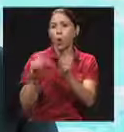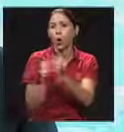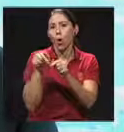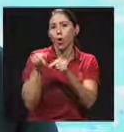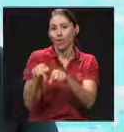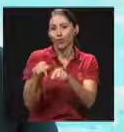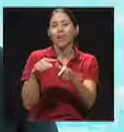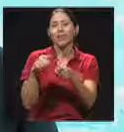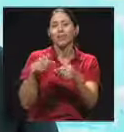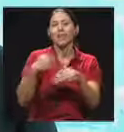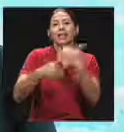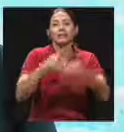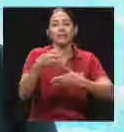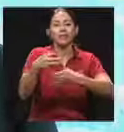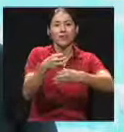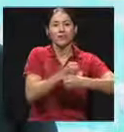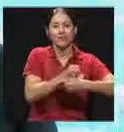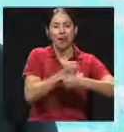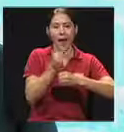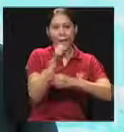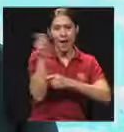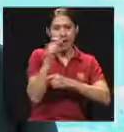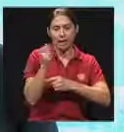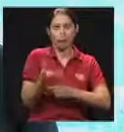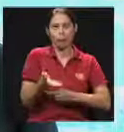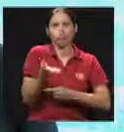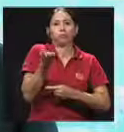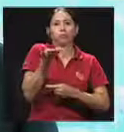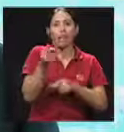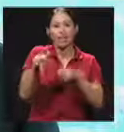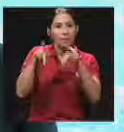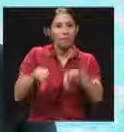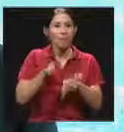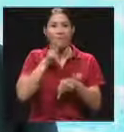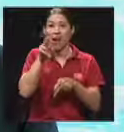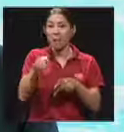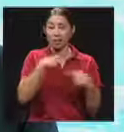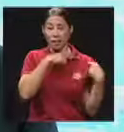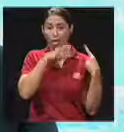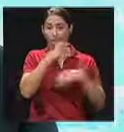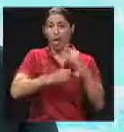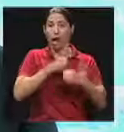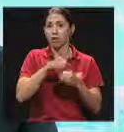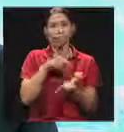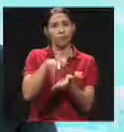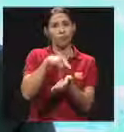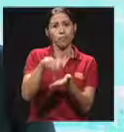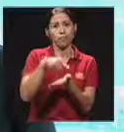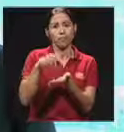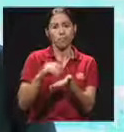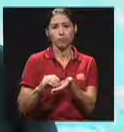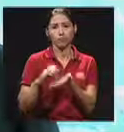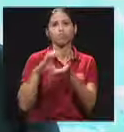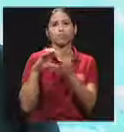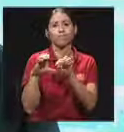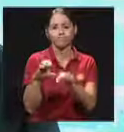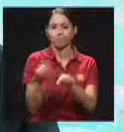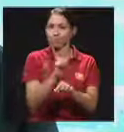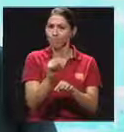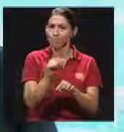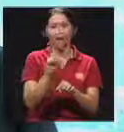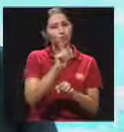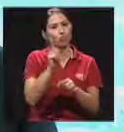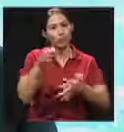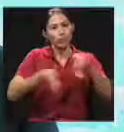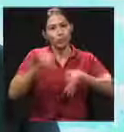eso fijaba pensión elevada. Entonces, esa persona no cotizó para recibir esa pensión y a me parece que eso es una gran injusticia porque hoy está siendo financiado